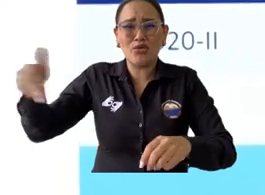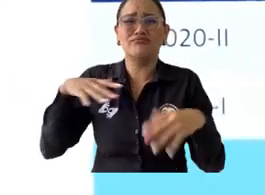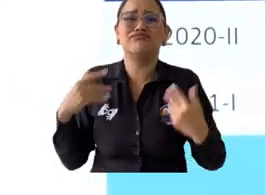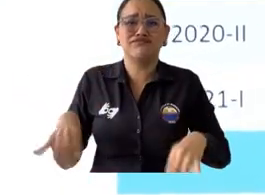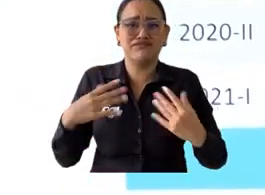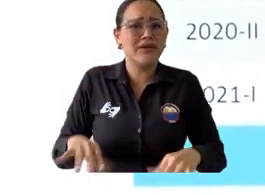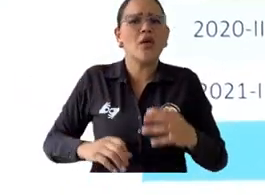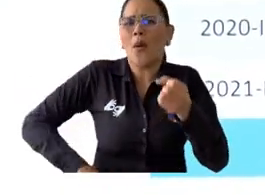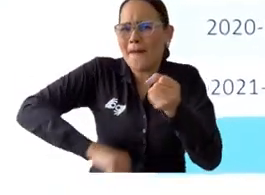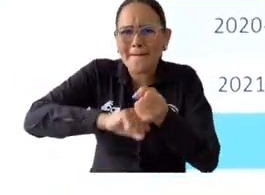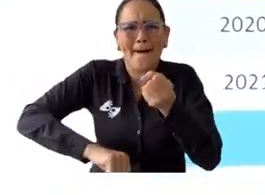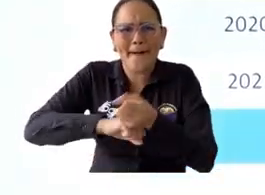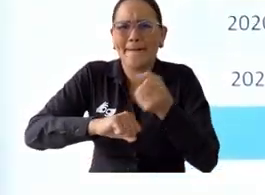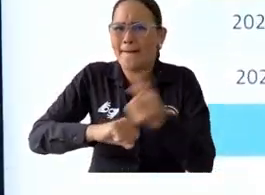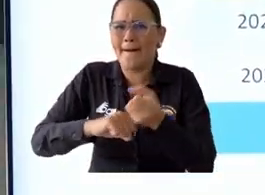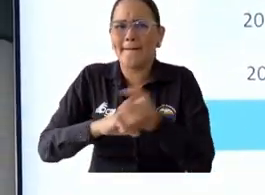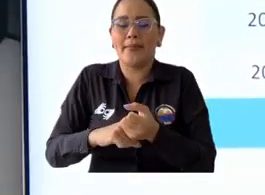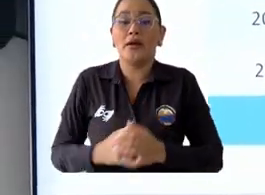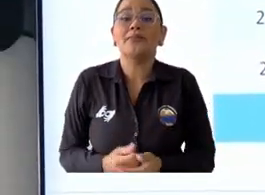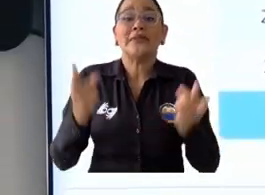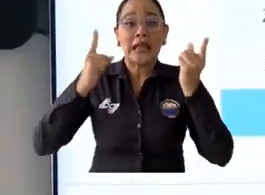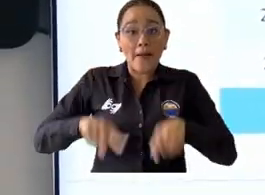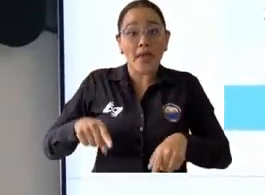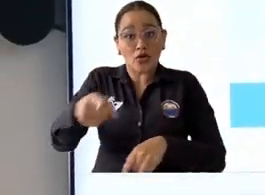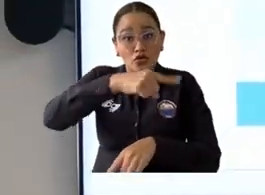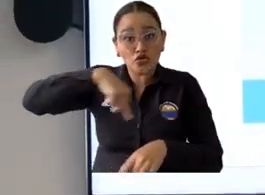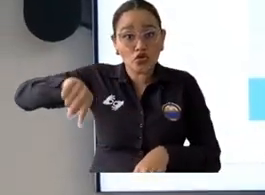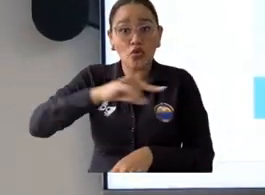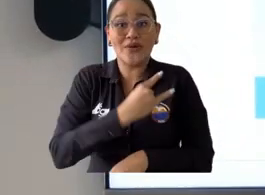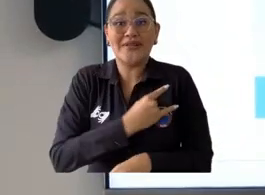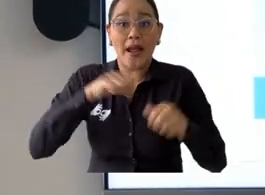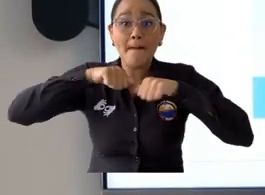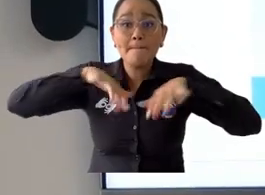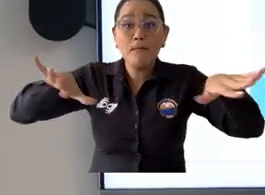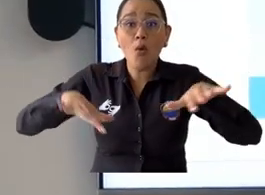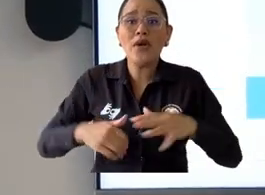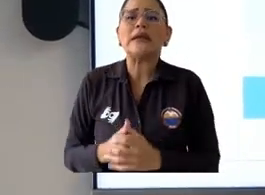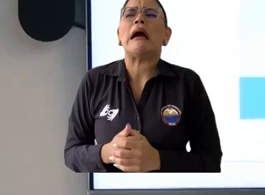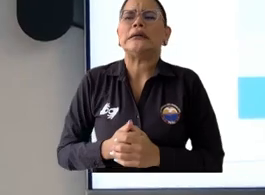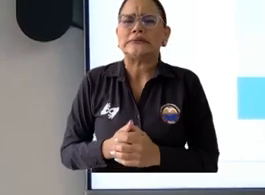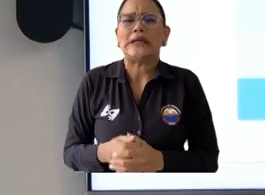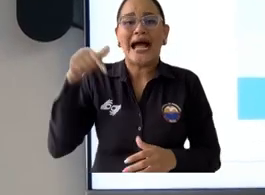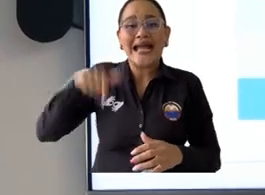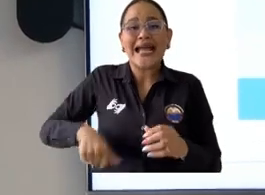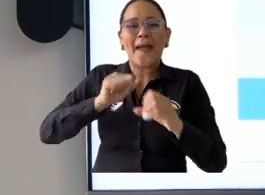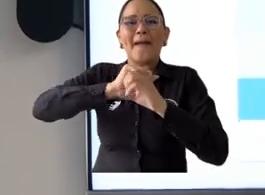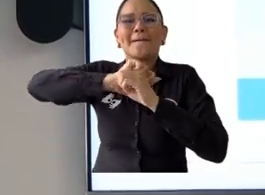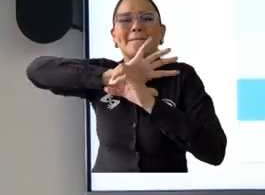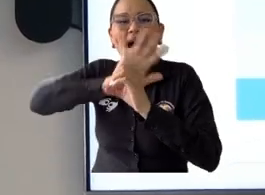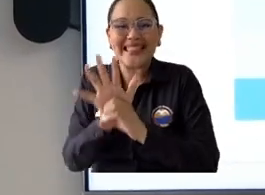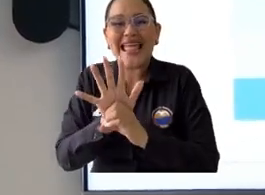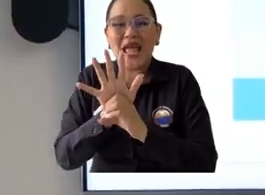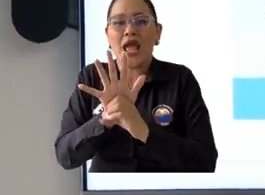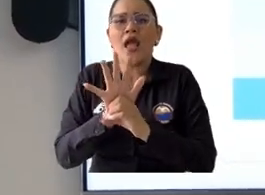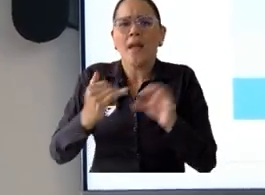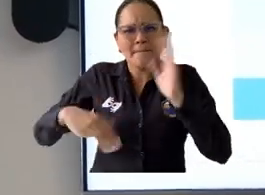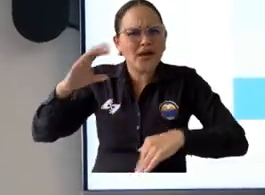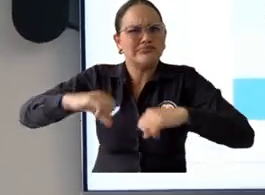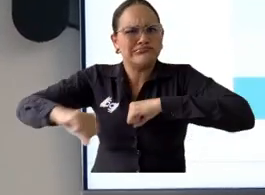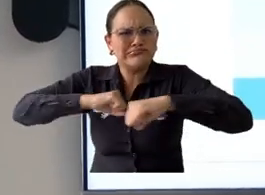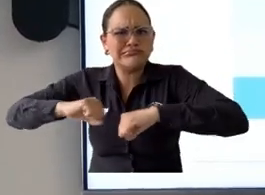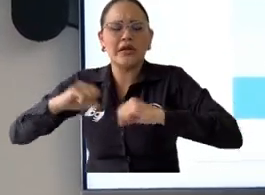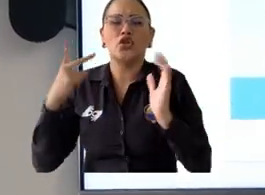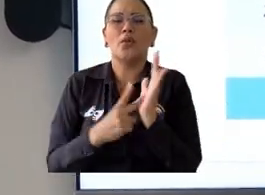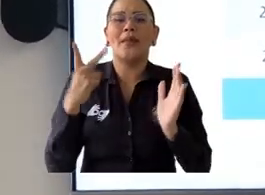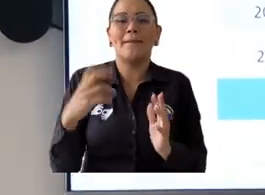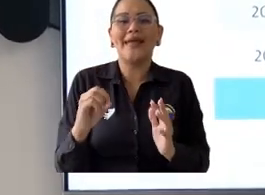adoptase la medida de matrícula cero, la universidad en el 2022 hizo un esfuerzo de casi 6 mil millones de pesos a través de una iniciativa que